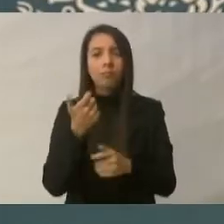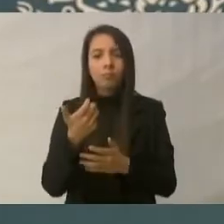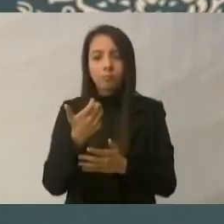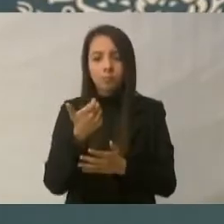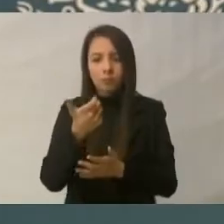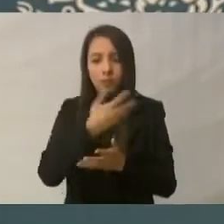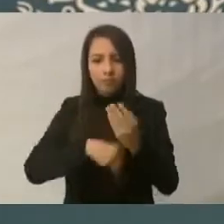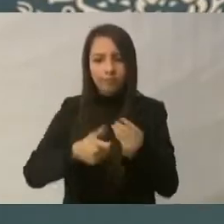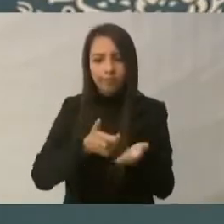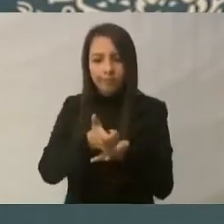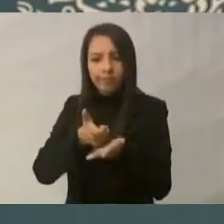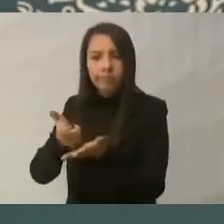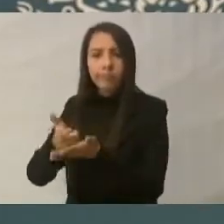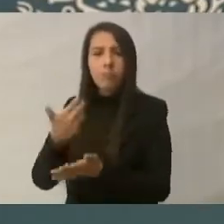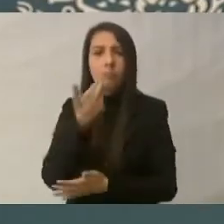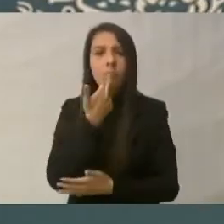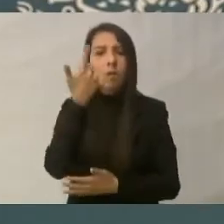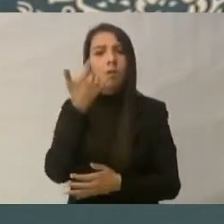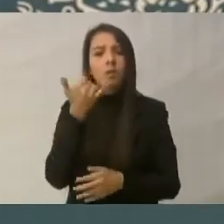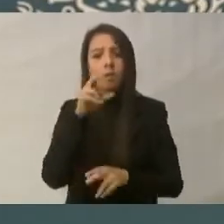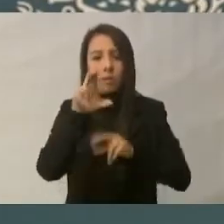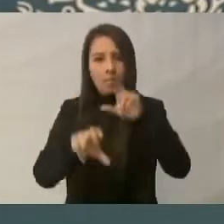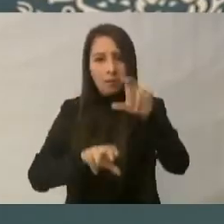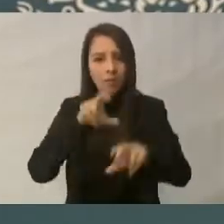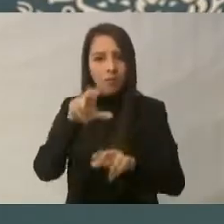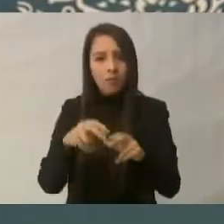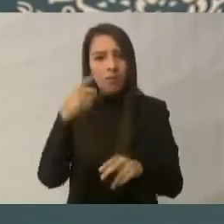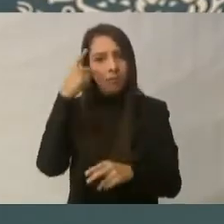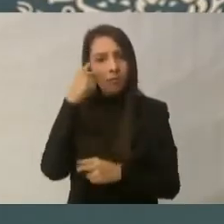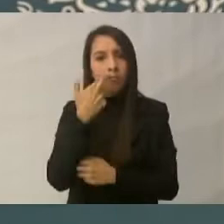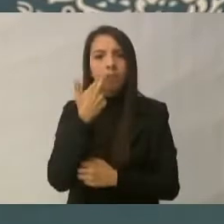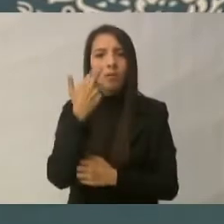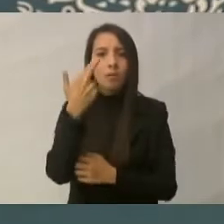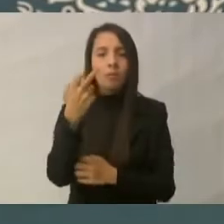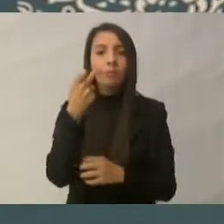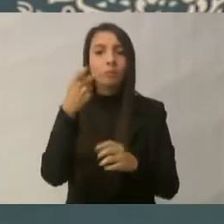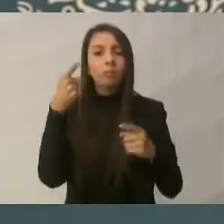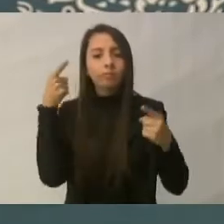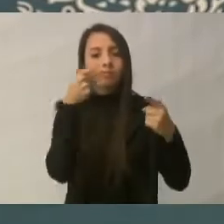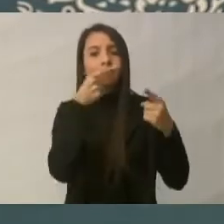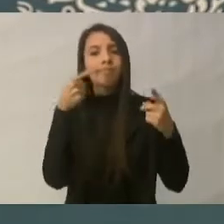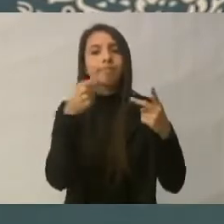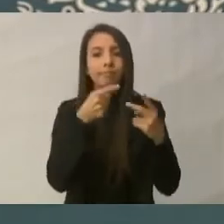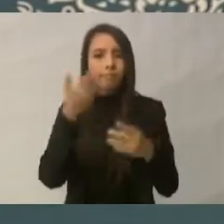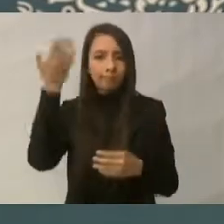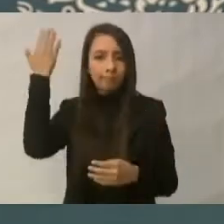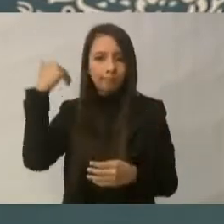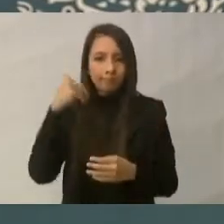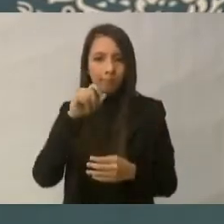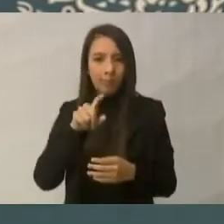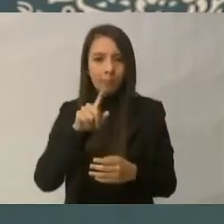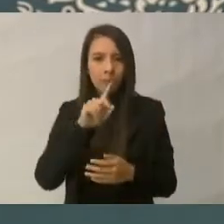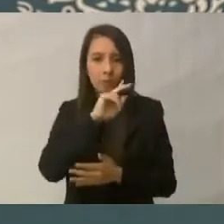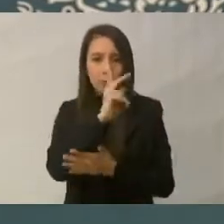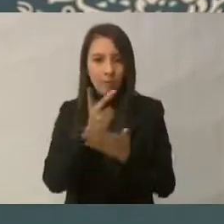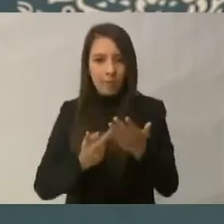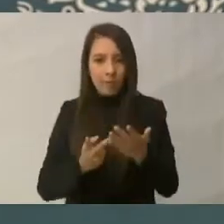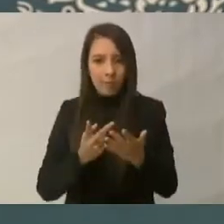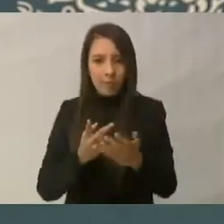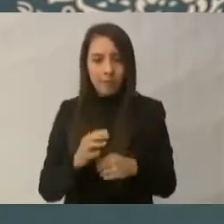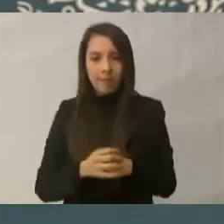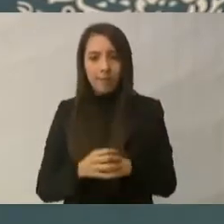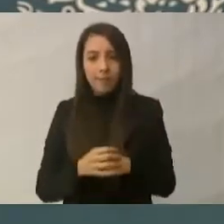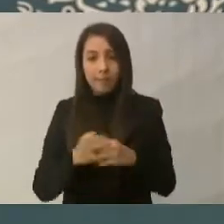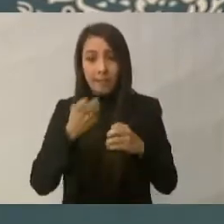crear mejores condiciones para la inversión productiva fueron los principios impulsores de este programa. Desde su